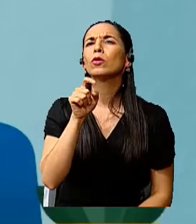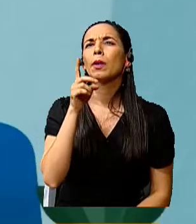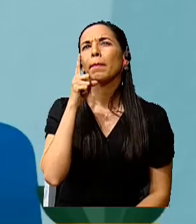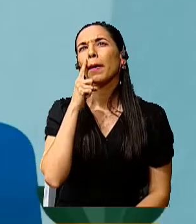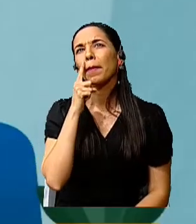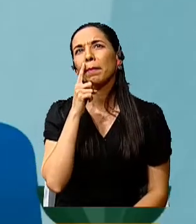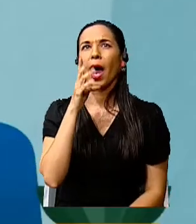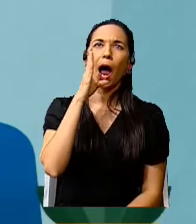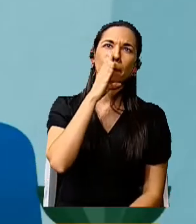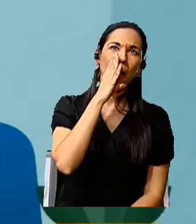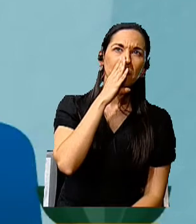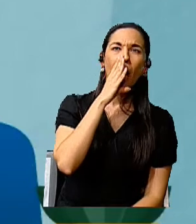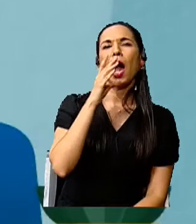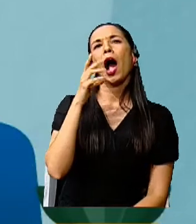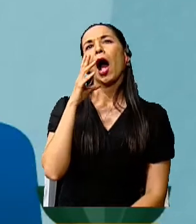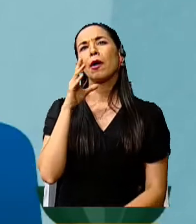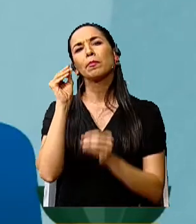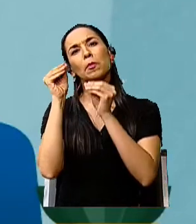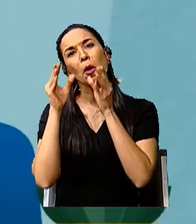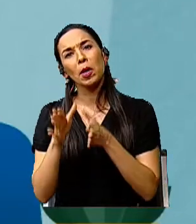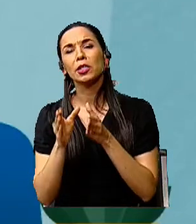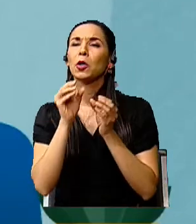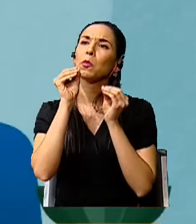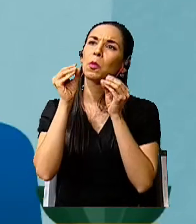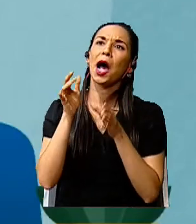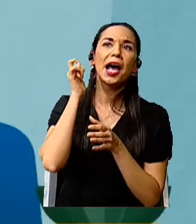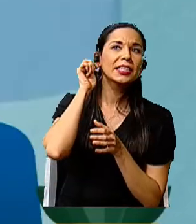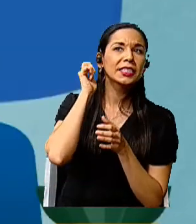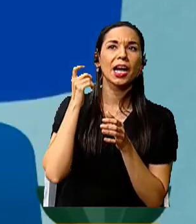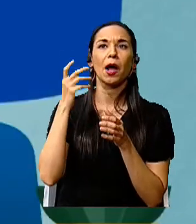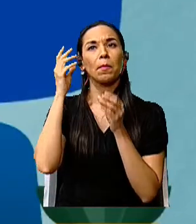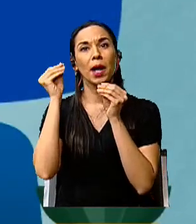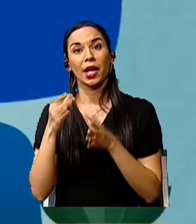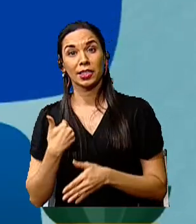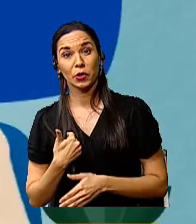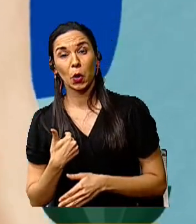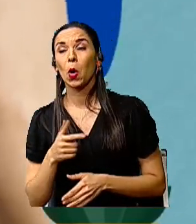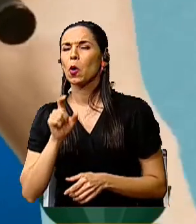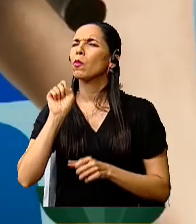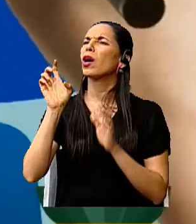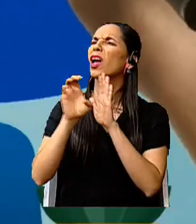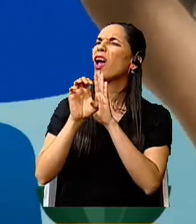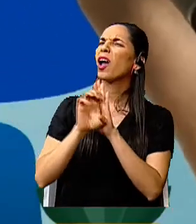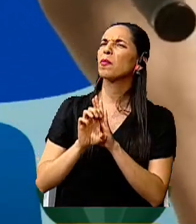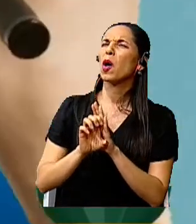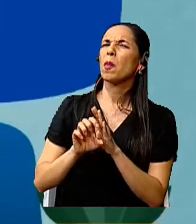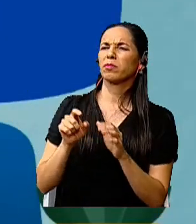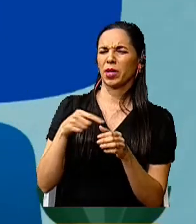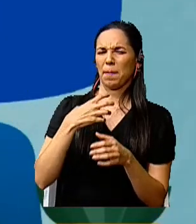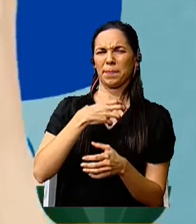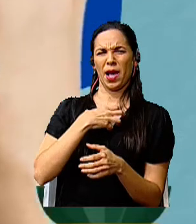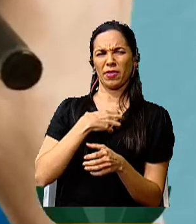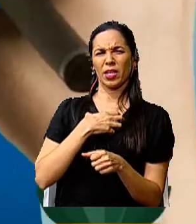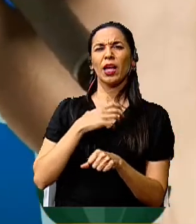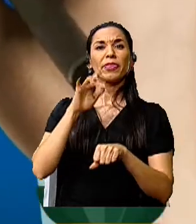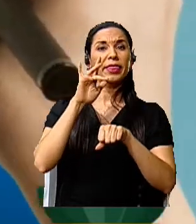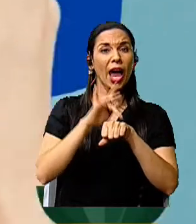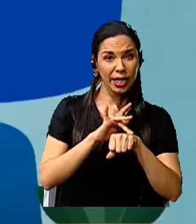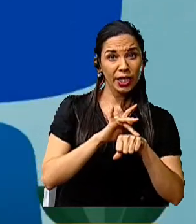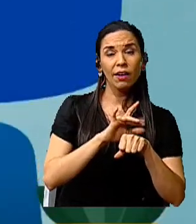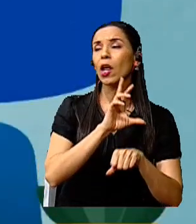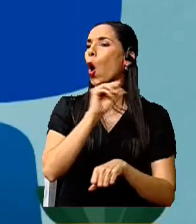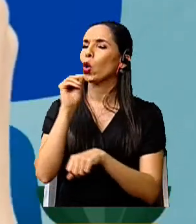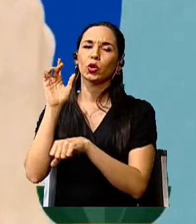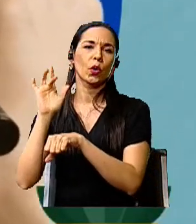papá, a tu mamá, a tu maestro o a maestra, cuáles son algunos ejemplos de patrimonio, tanto tangible como